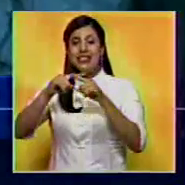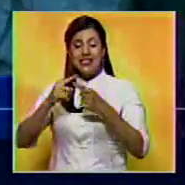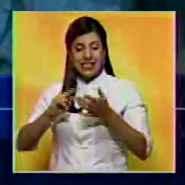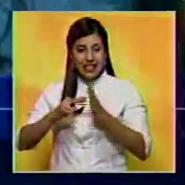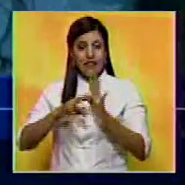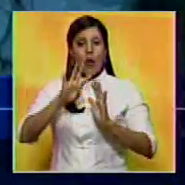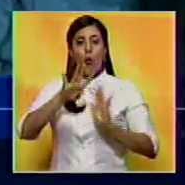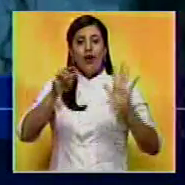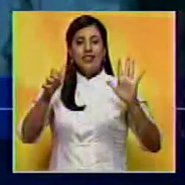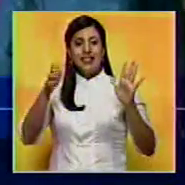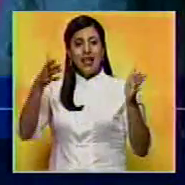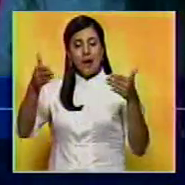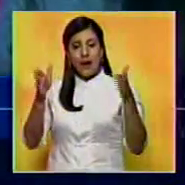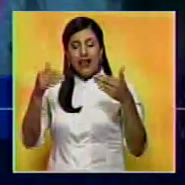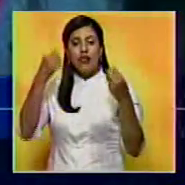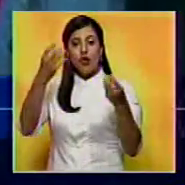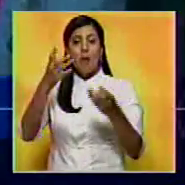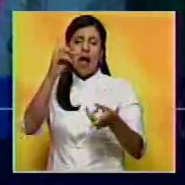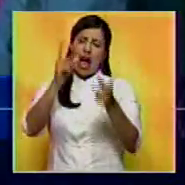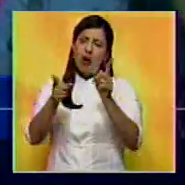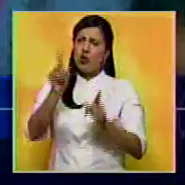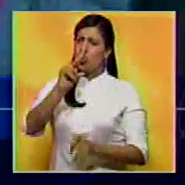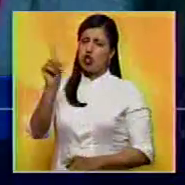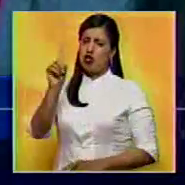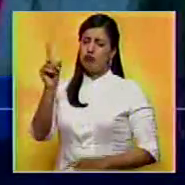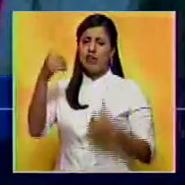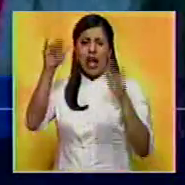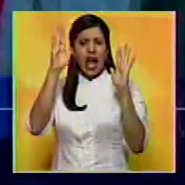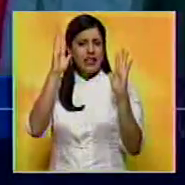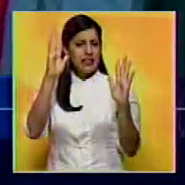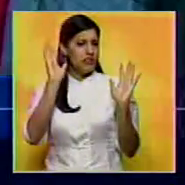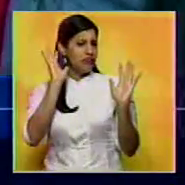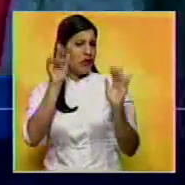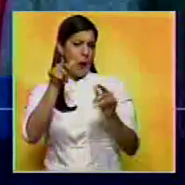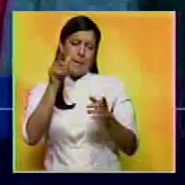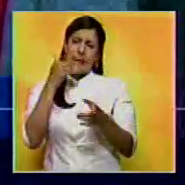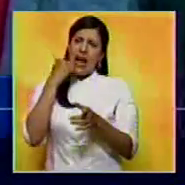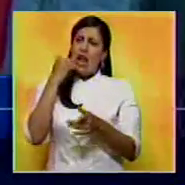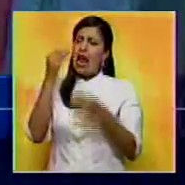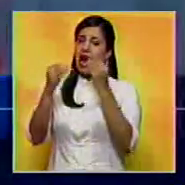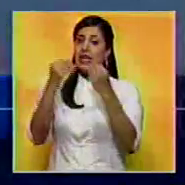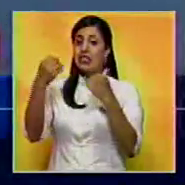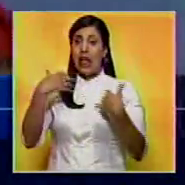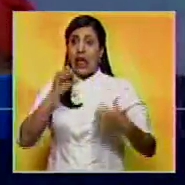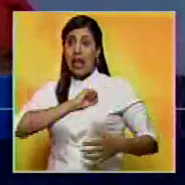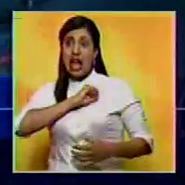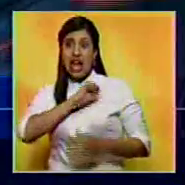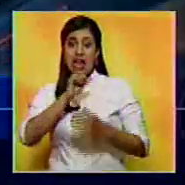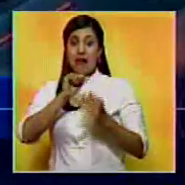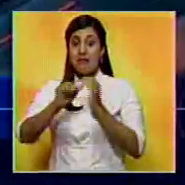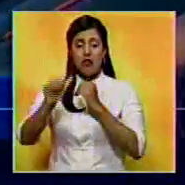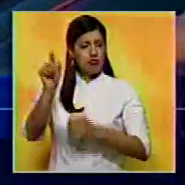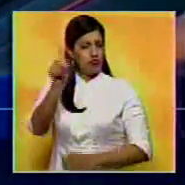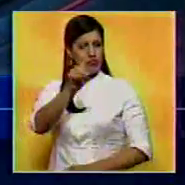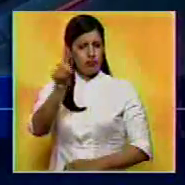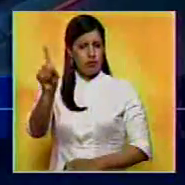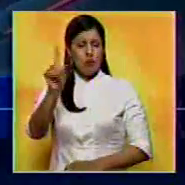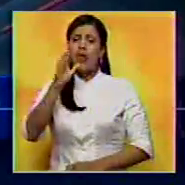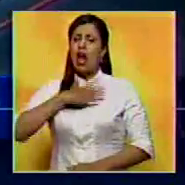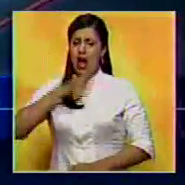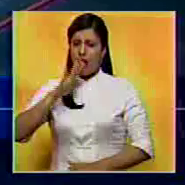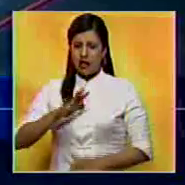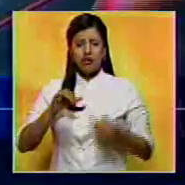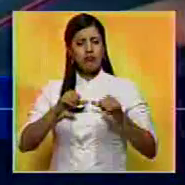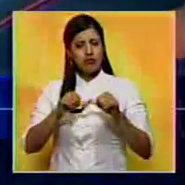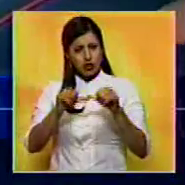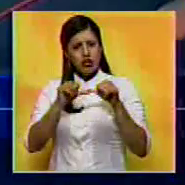CLAPs que se están atendiendo. Algunos dirán, no, que lo están atendiendo por los hechos que sucedieron acá. No, es parte de